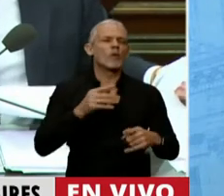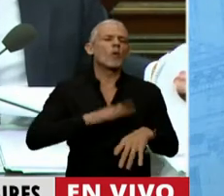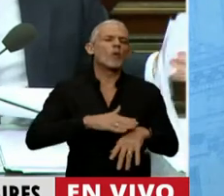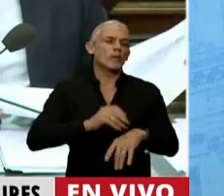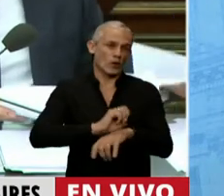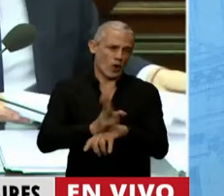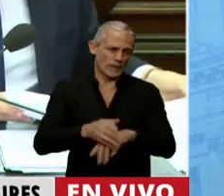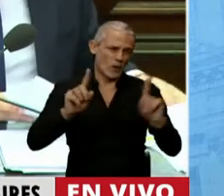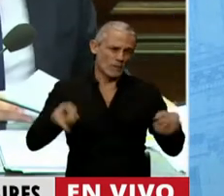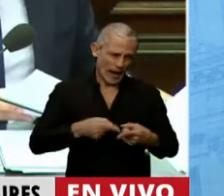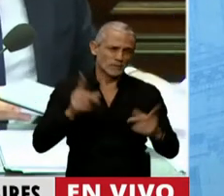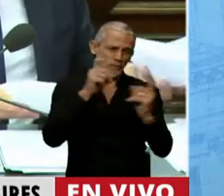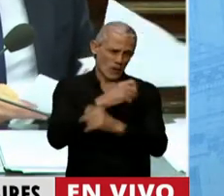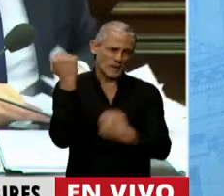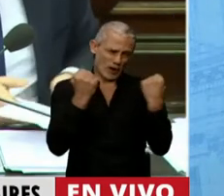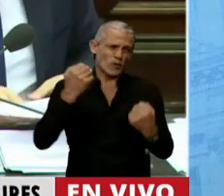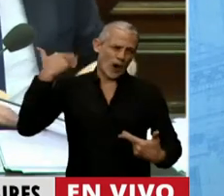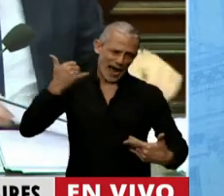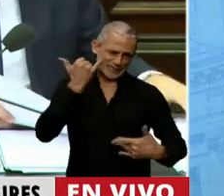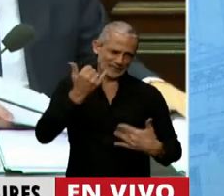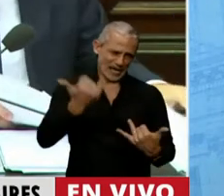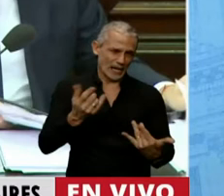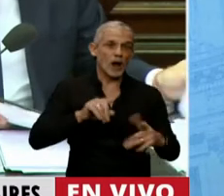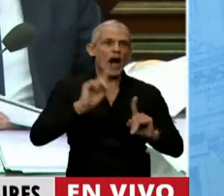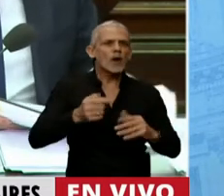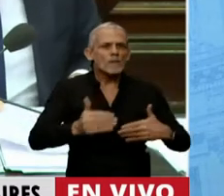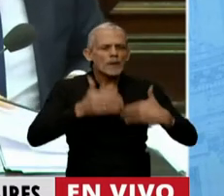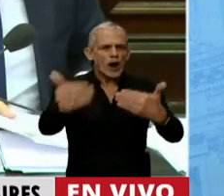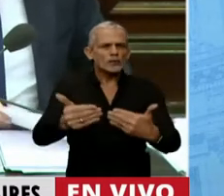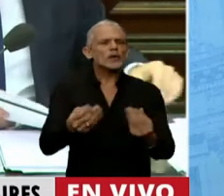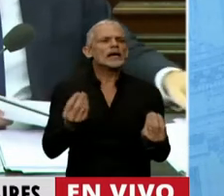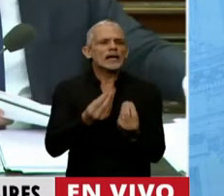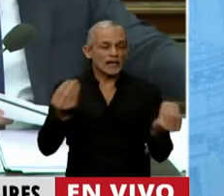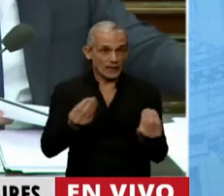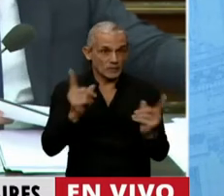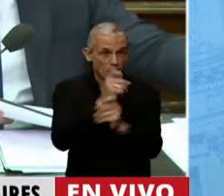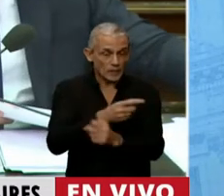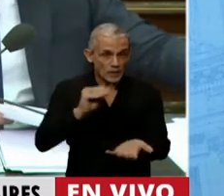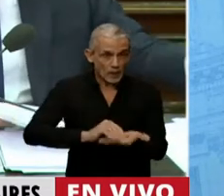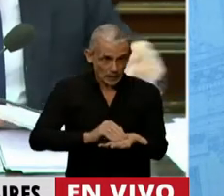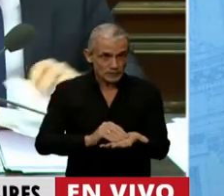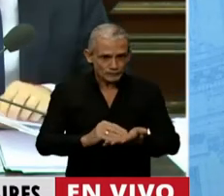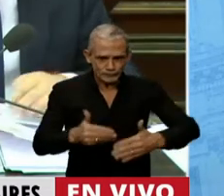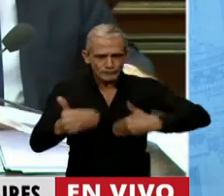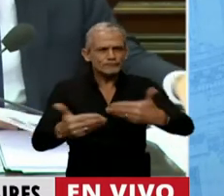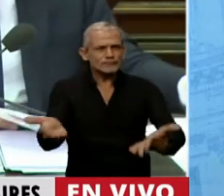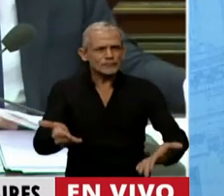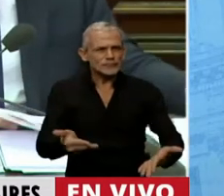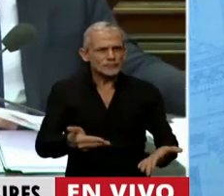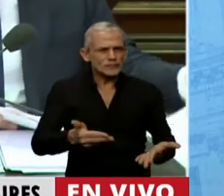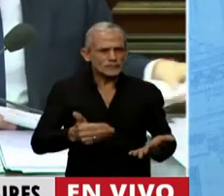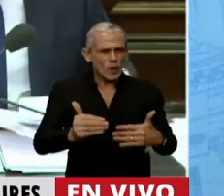sino fruto de la crisis preexistente. Sin embargo, con la moratoria, esa crisis se refuerza porque no sólo